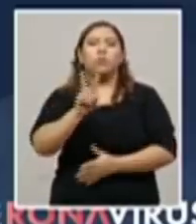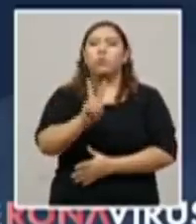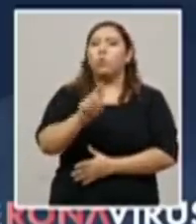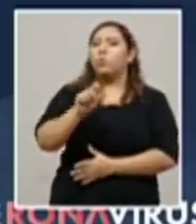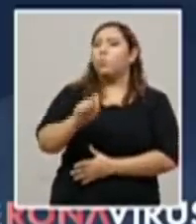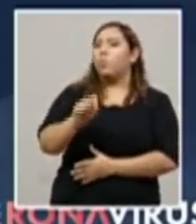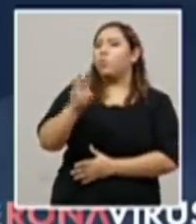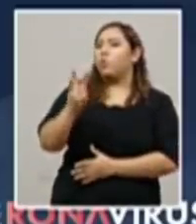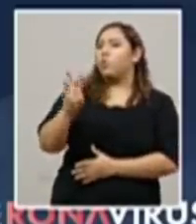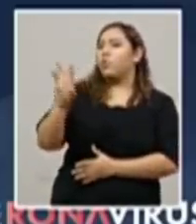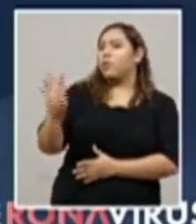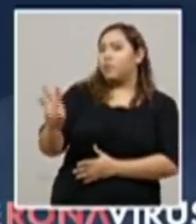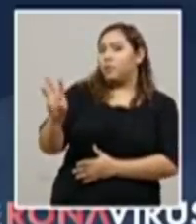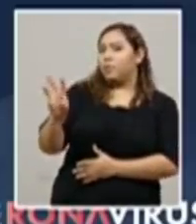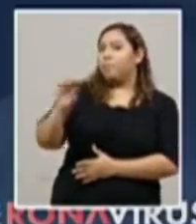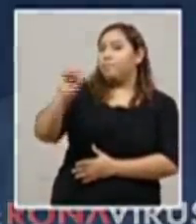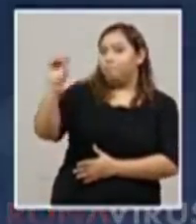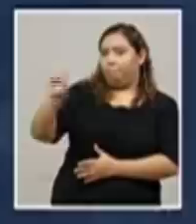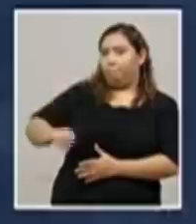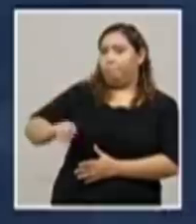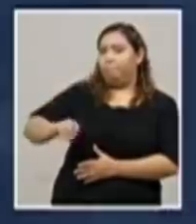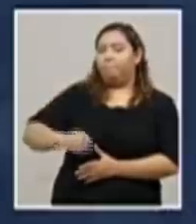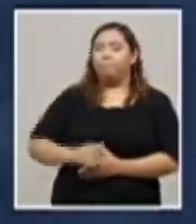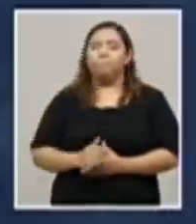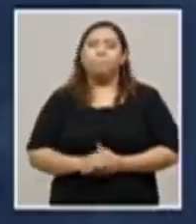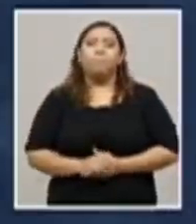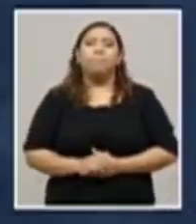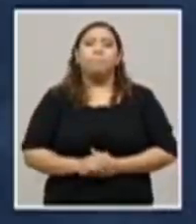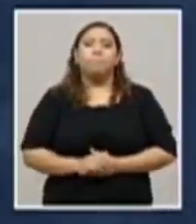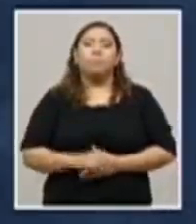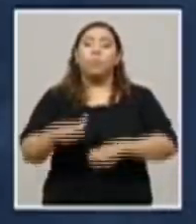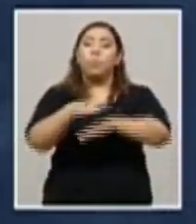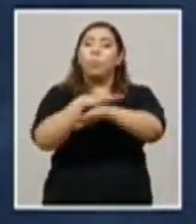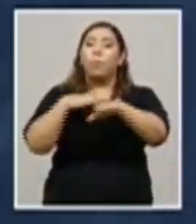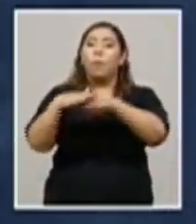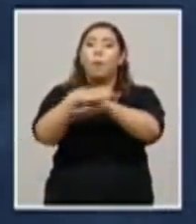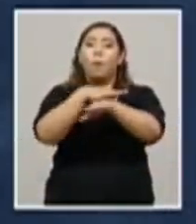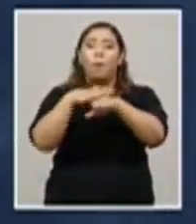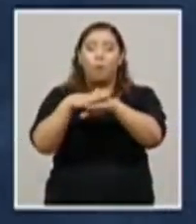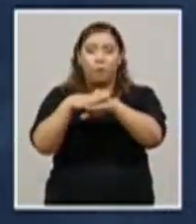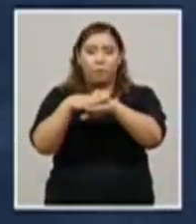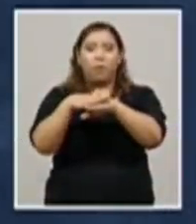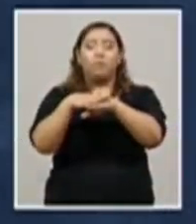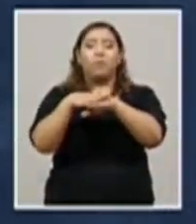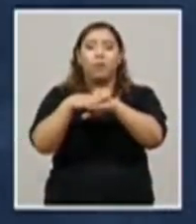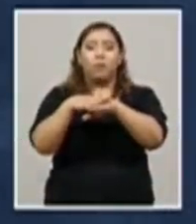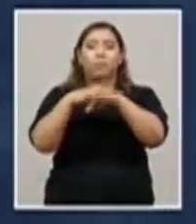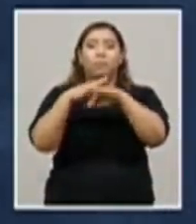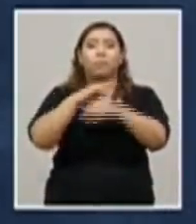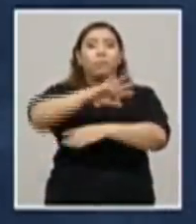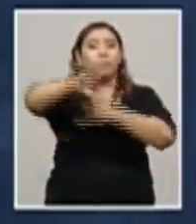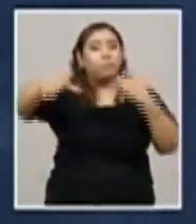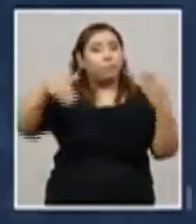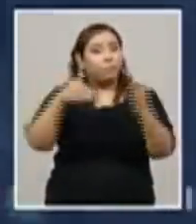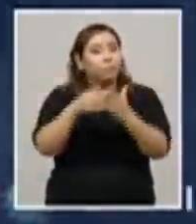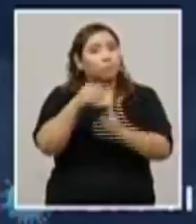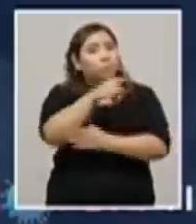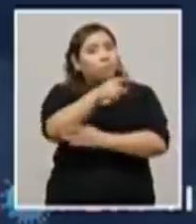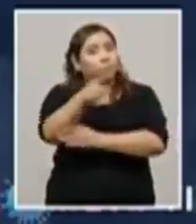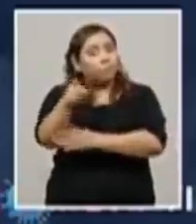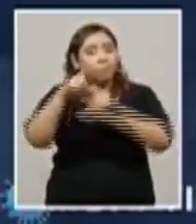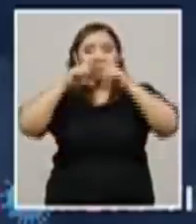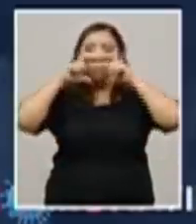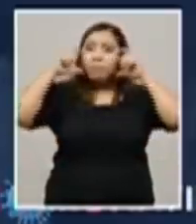,66%. Por favor, pueblo hondureño. Todos con mascarilla. No